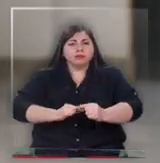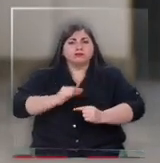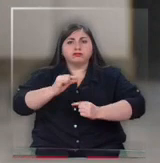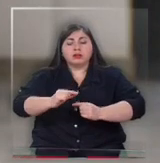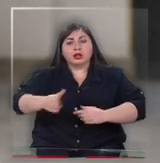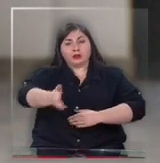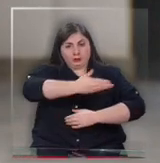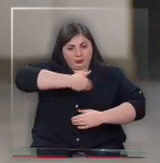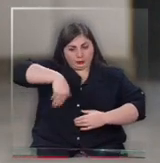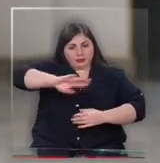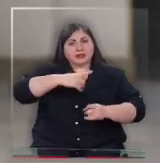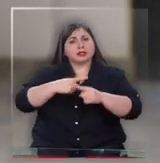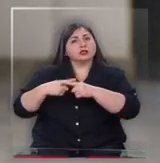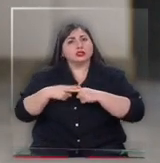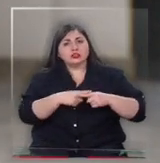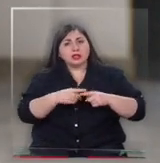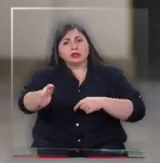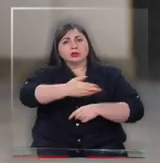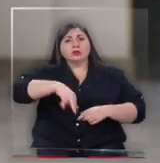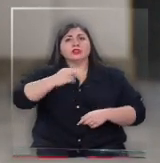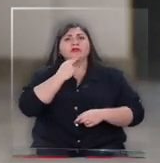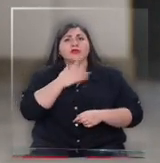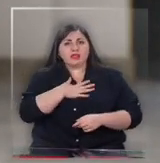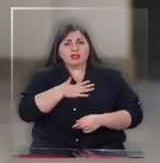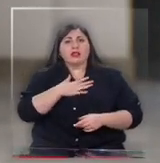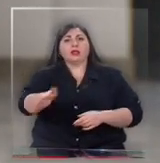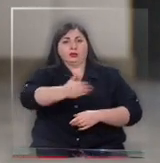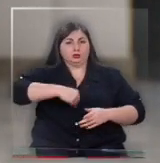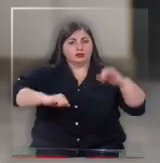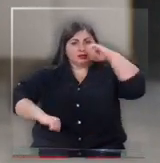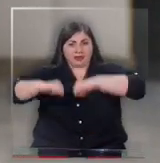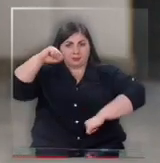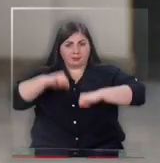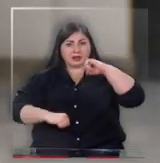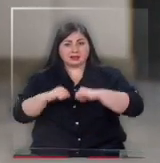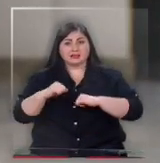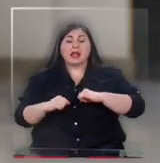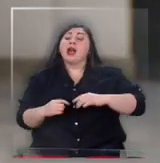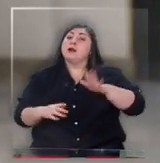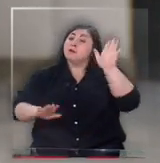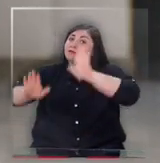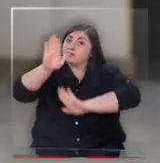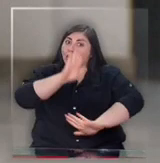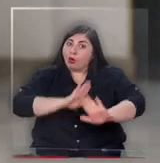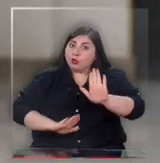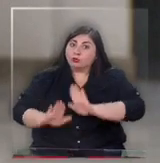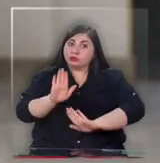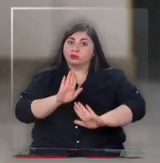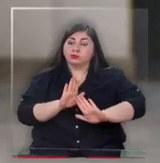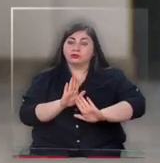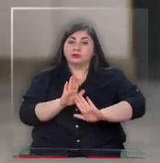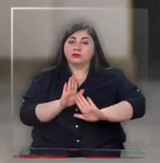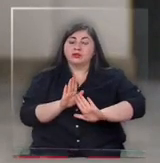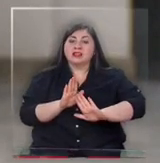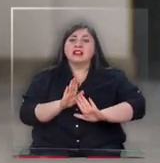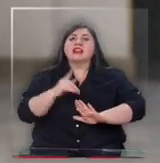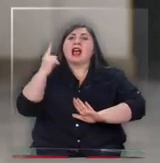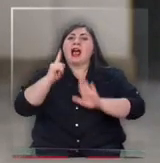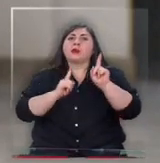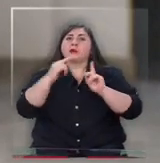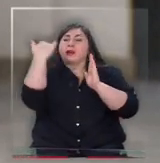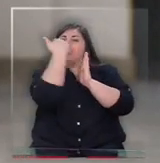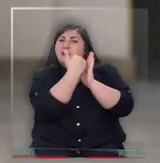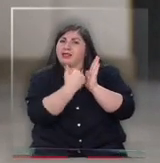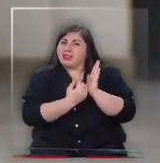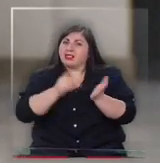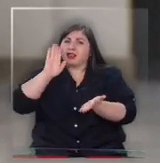nuestra sociedad, nuestras vidas, nuestras empresas, pero con precauciones y medidas sanitarias